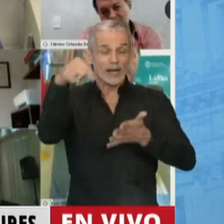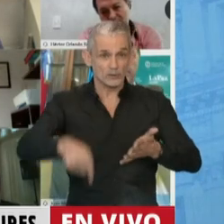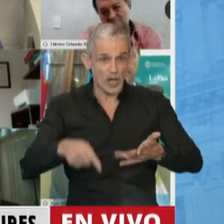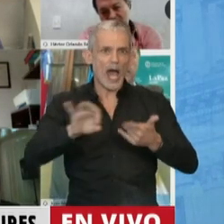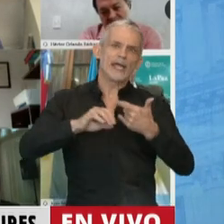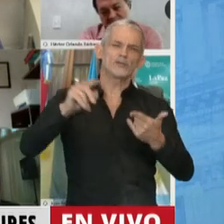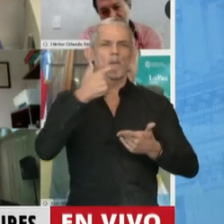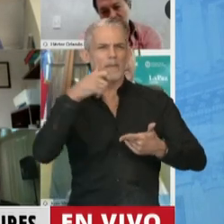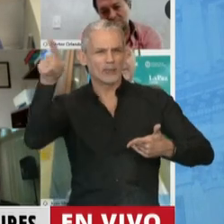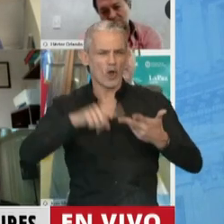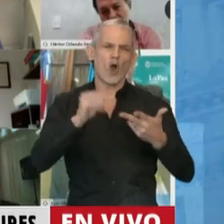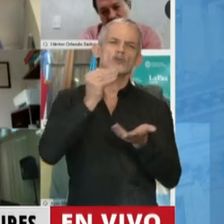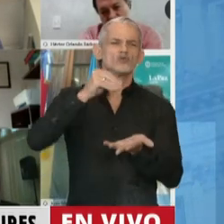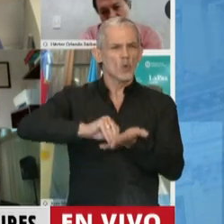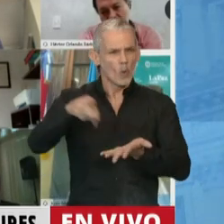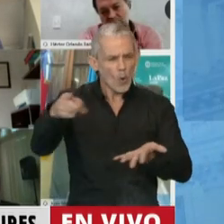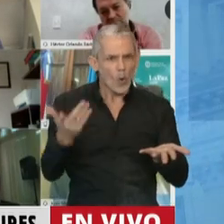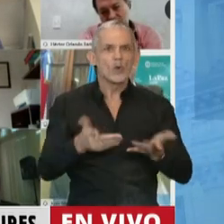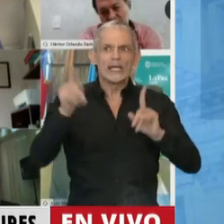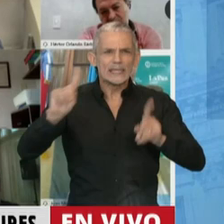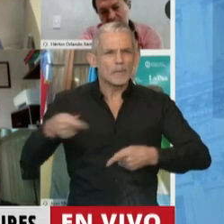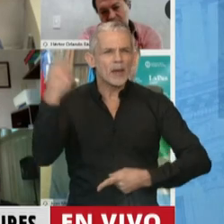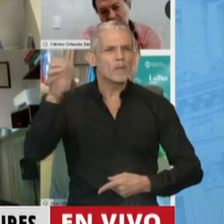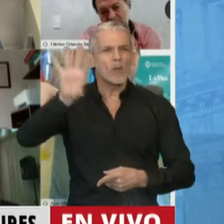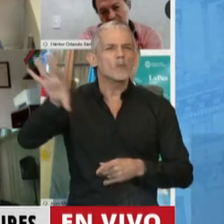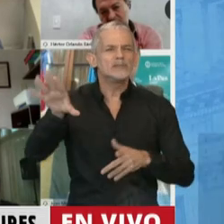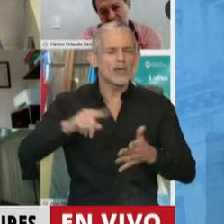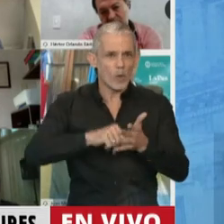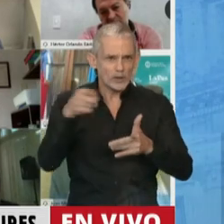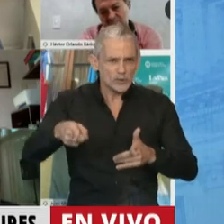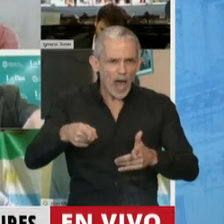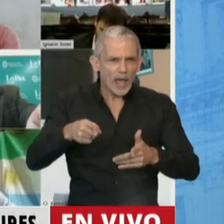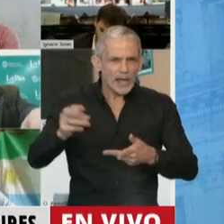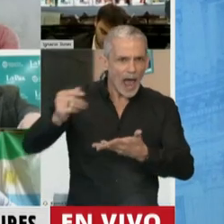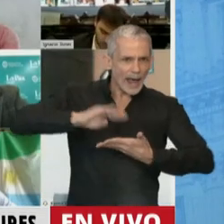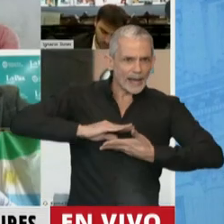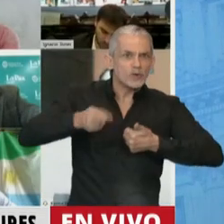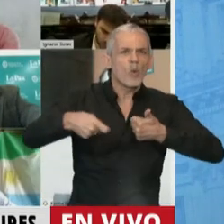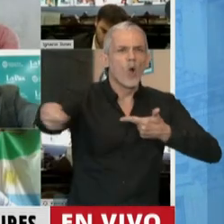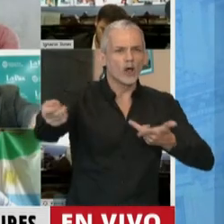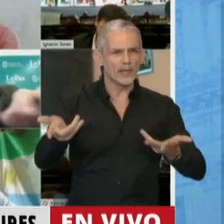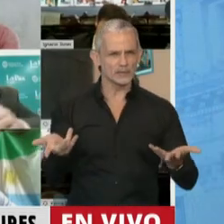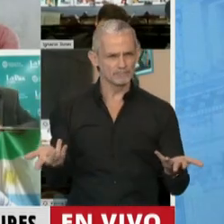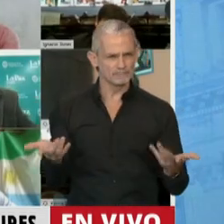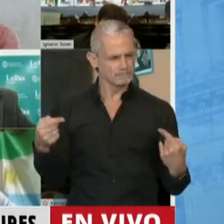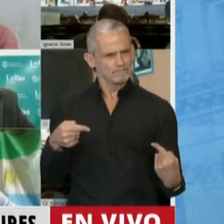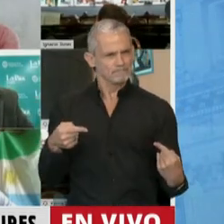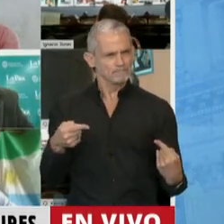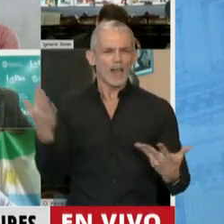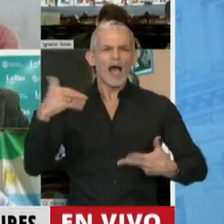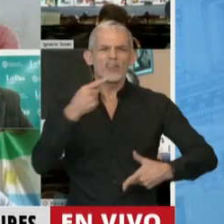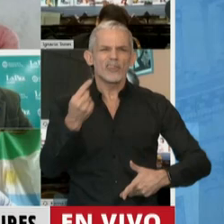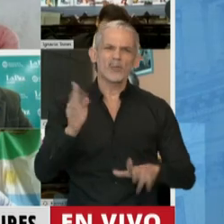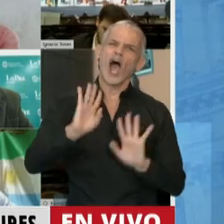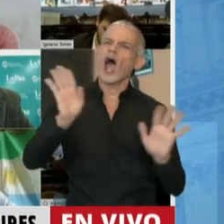Aires, en Mendoza, en Chubut, en la provincia de Buenos Aires. O sea que vemos que mientras se decía que